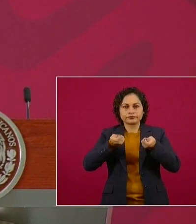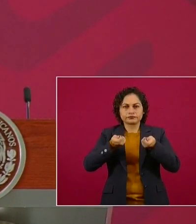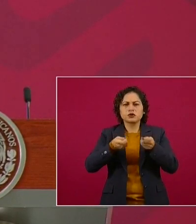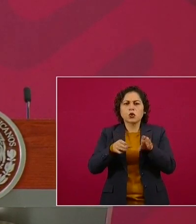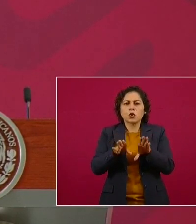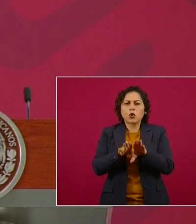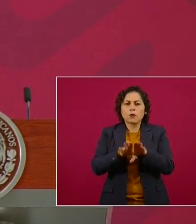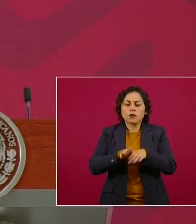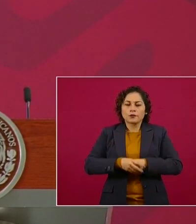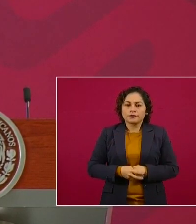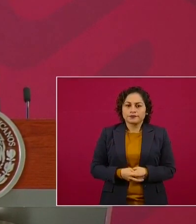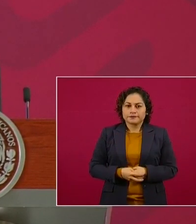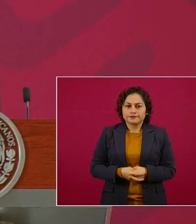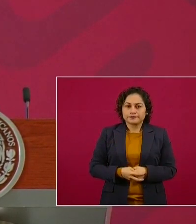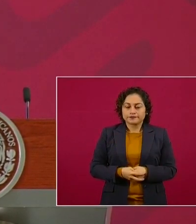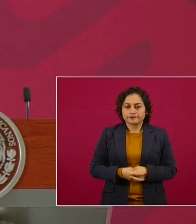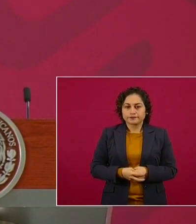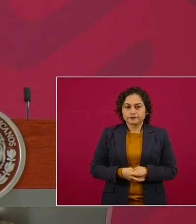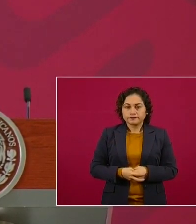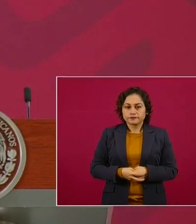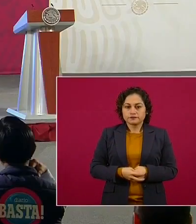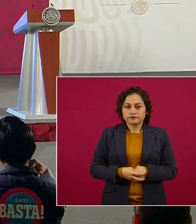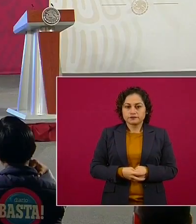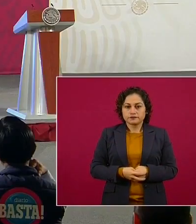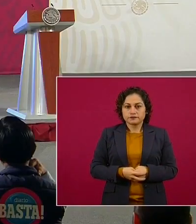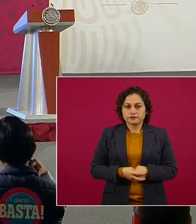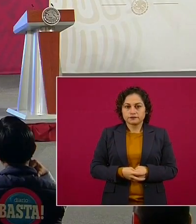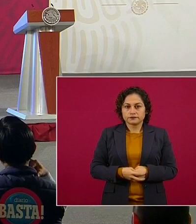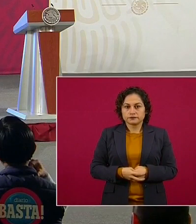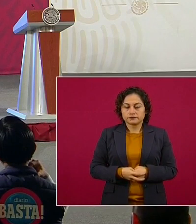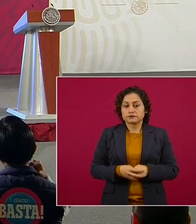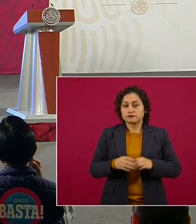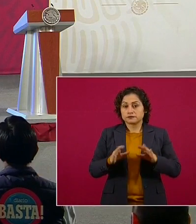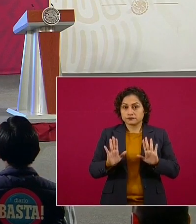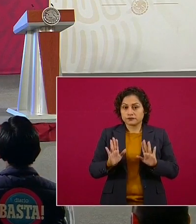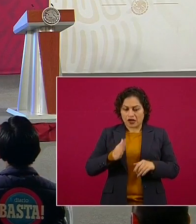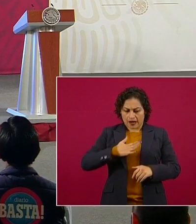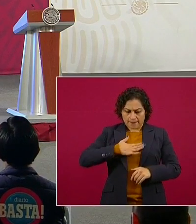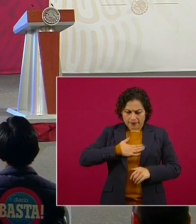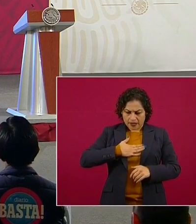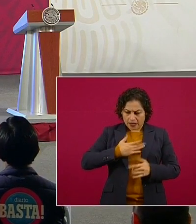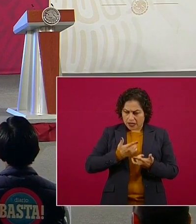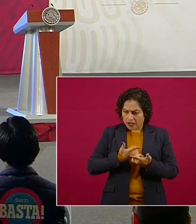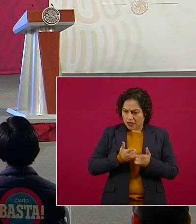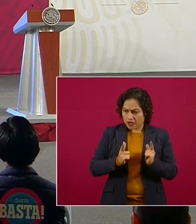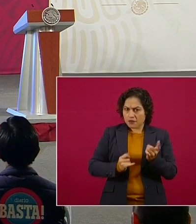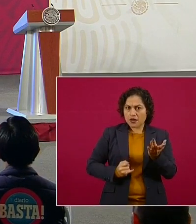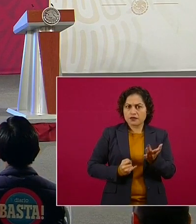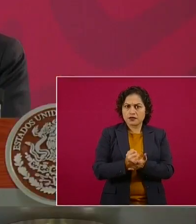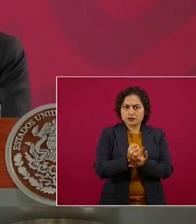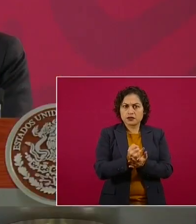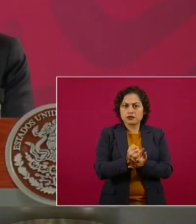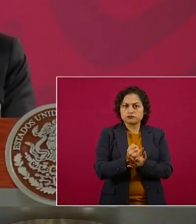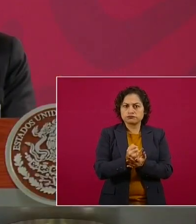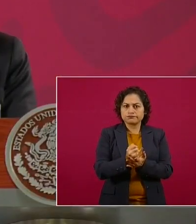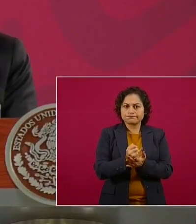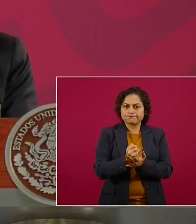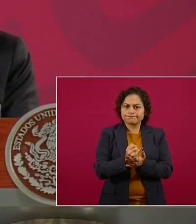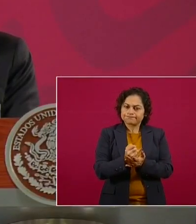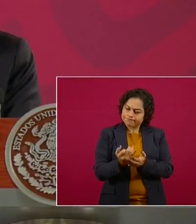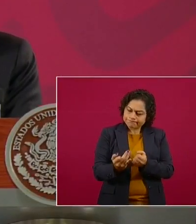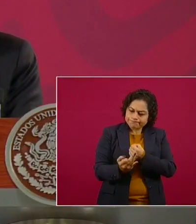nuestra libertad a salvo. No, nada de